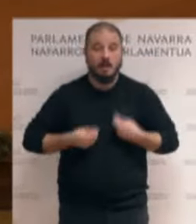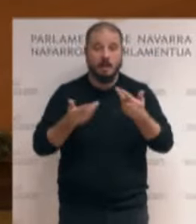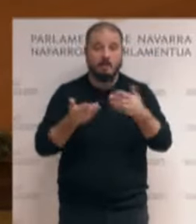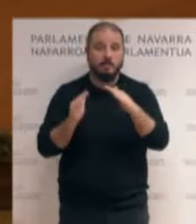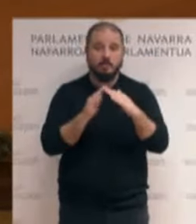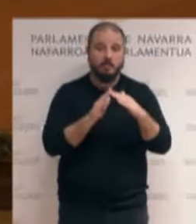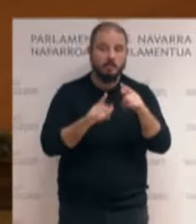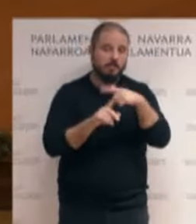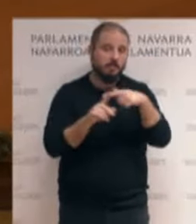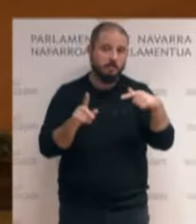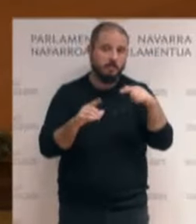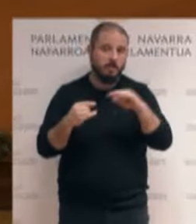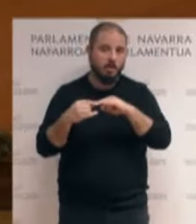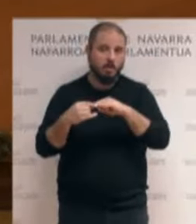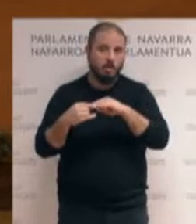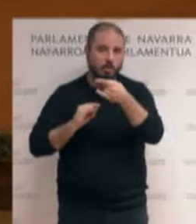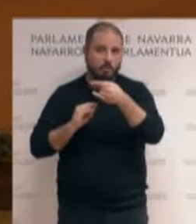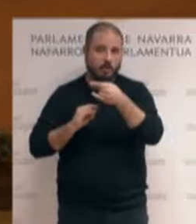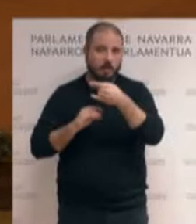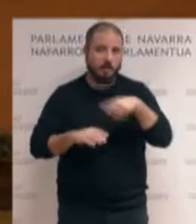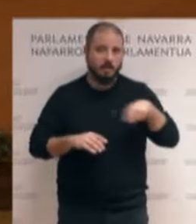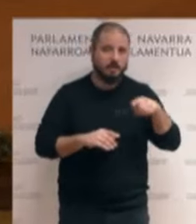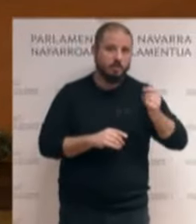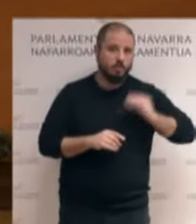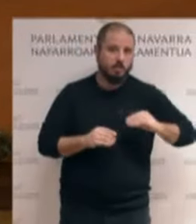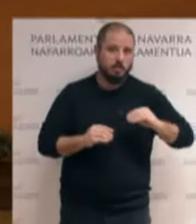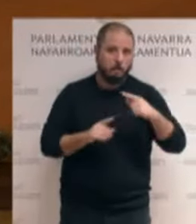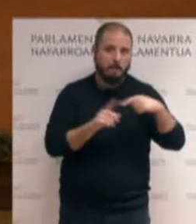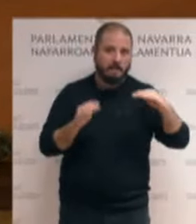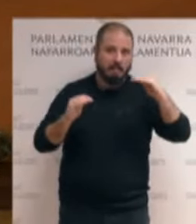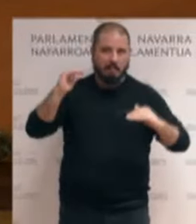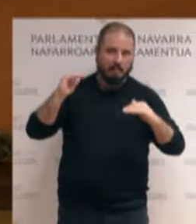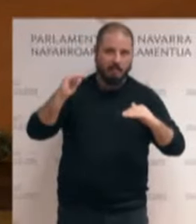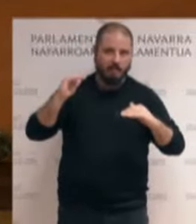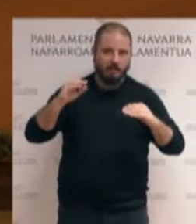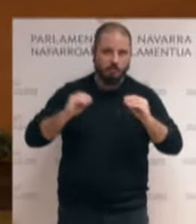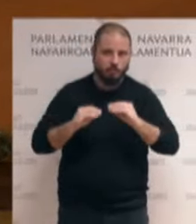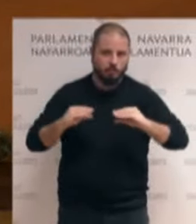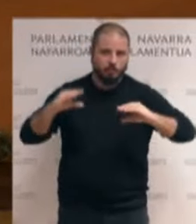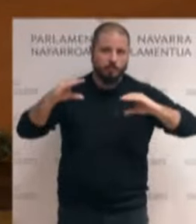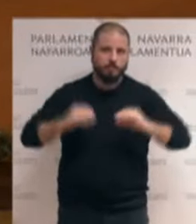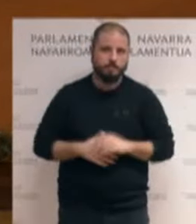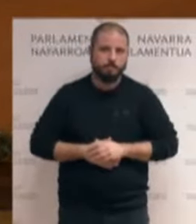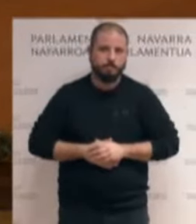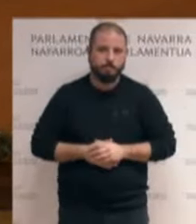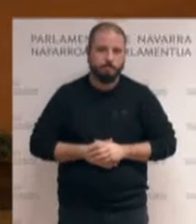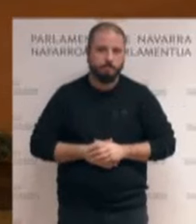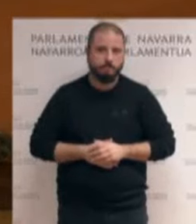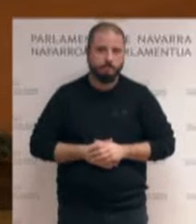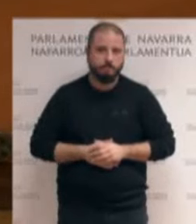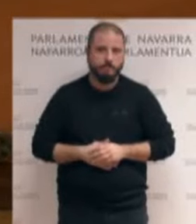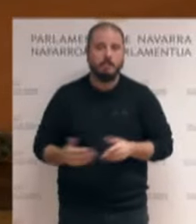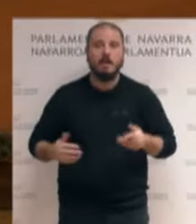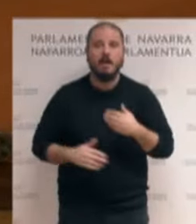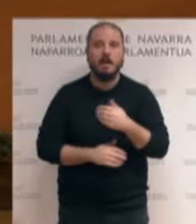media el doble de lo que lo hacen los salarios. Y voy a aportar más datos. Según un estudio del Ayuntamiento de Iruña,